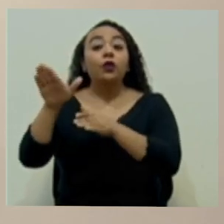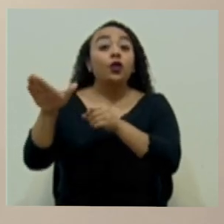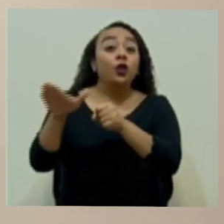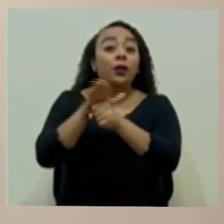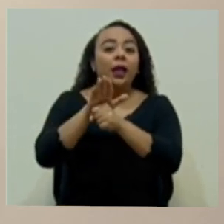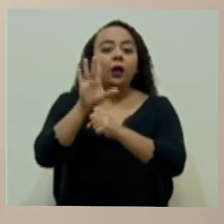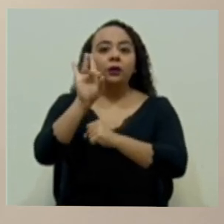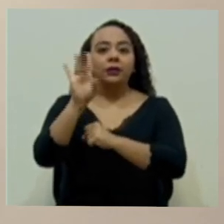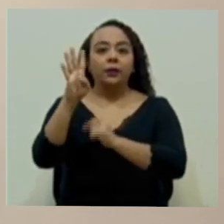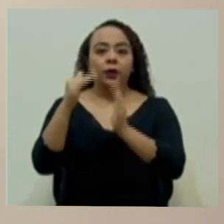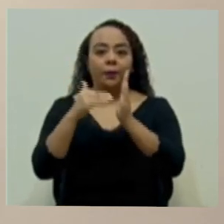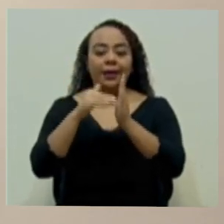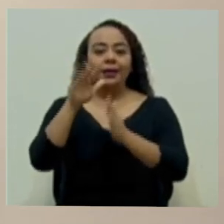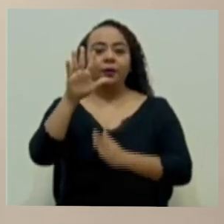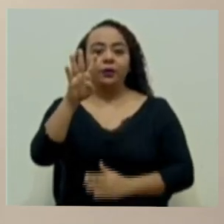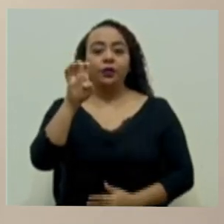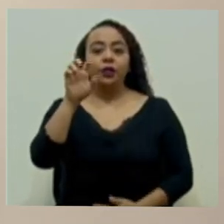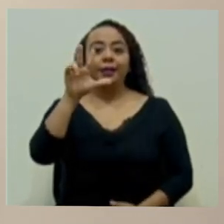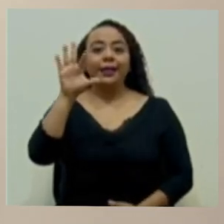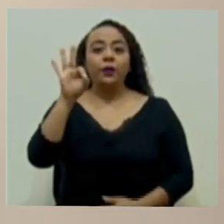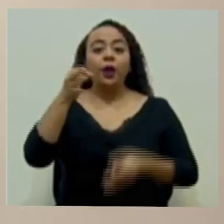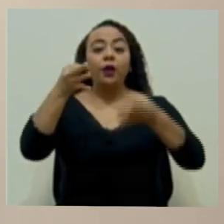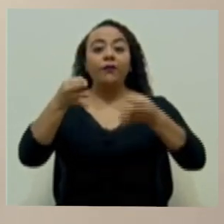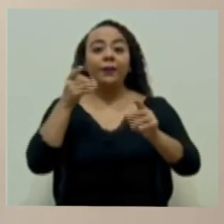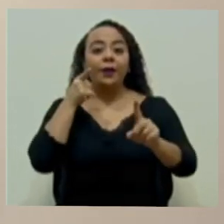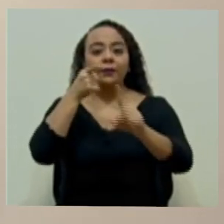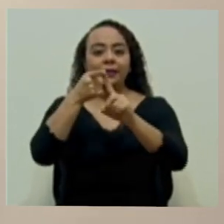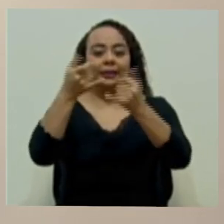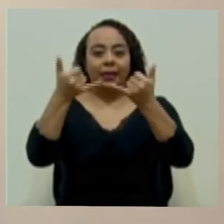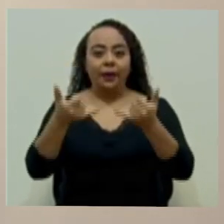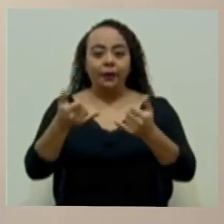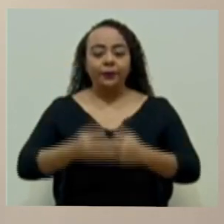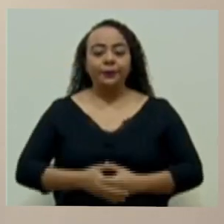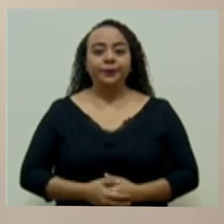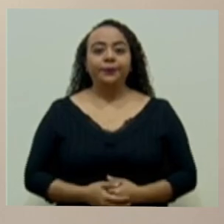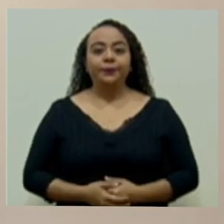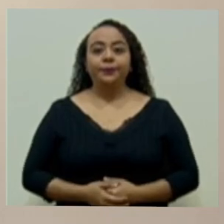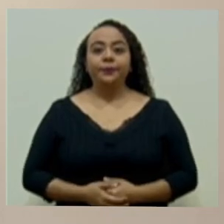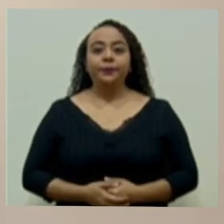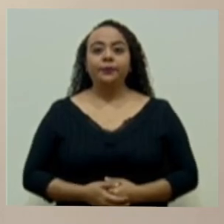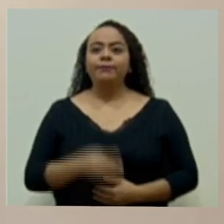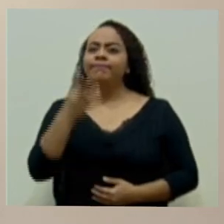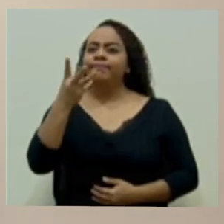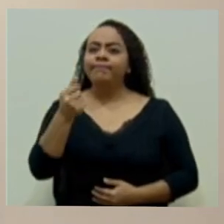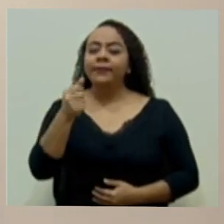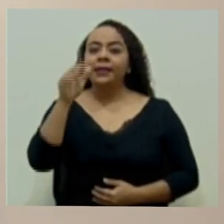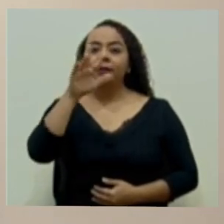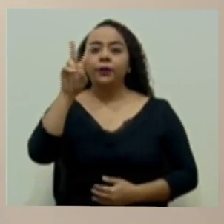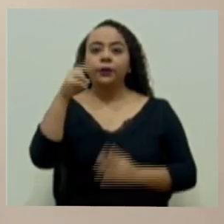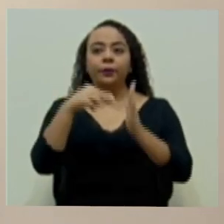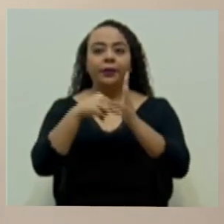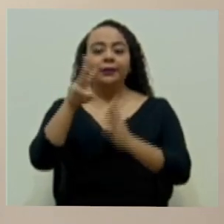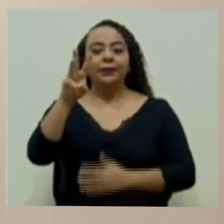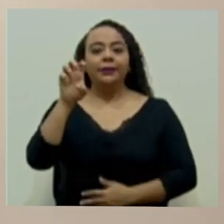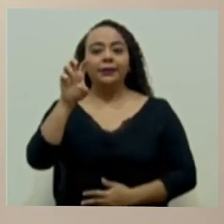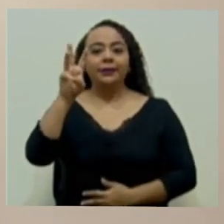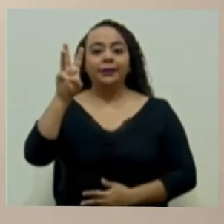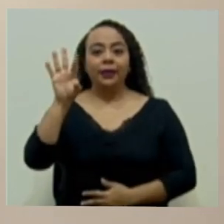87,439 casos confirmados al día de hoy. Se contabilizan 52